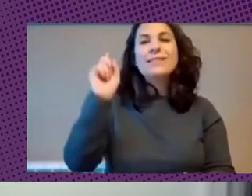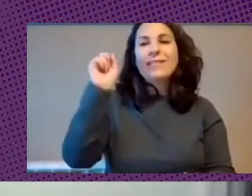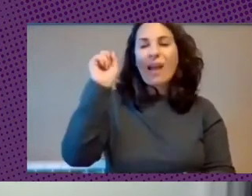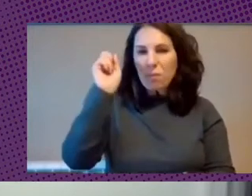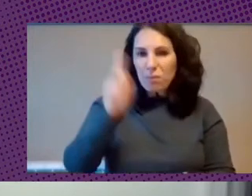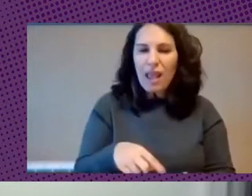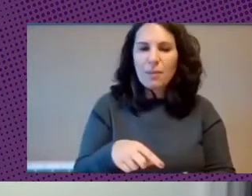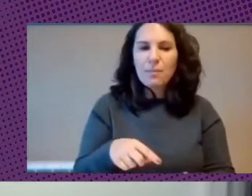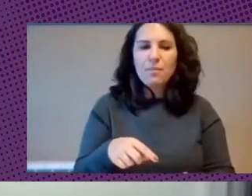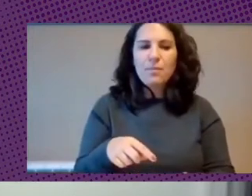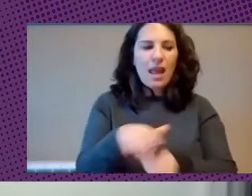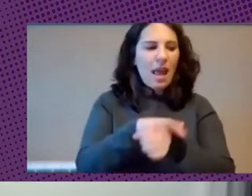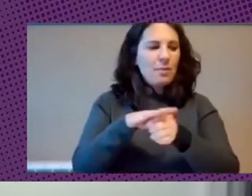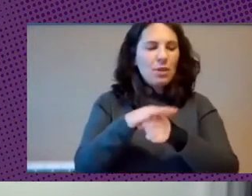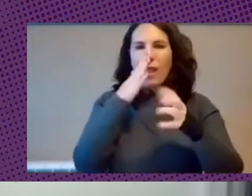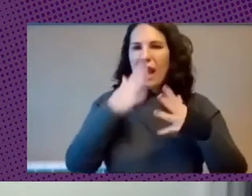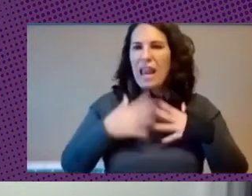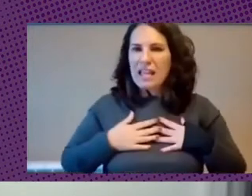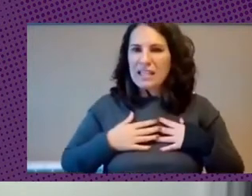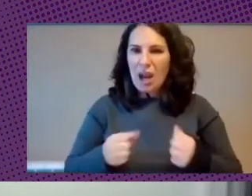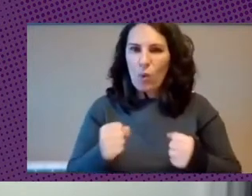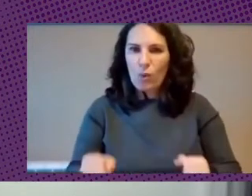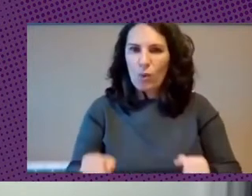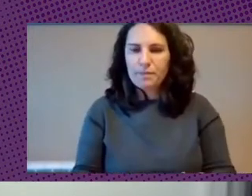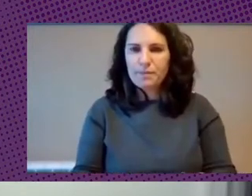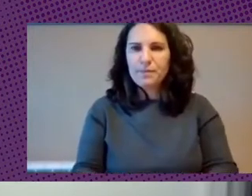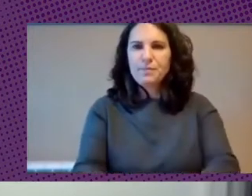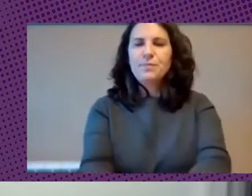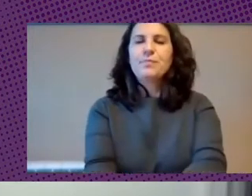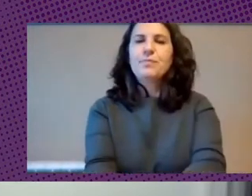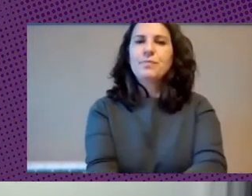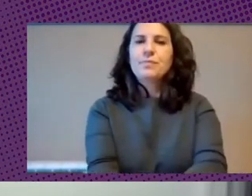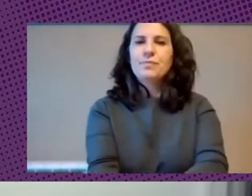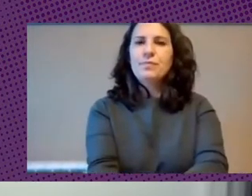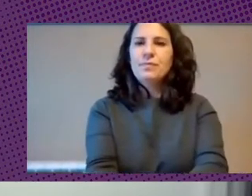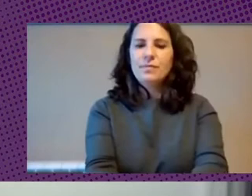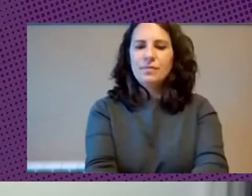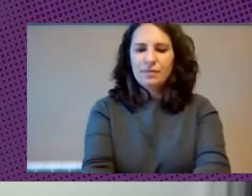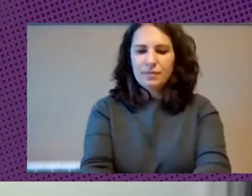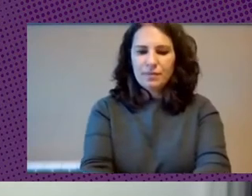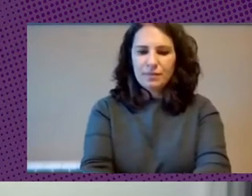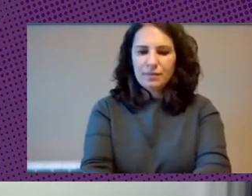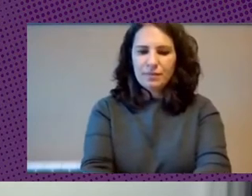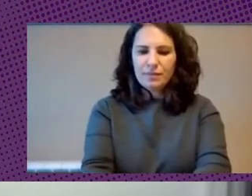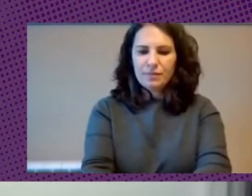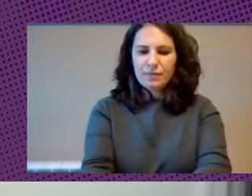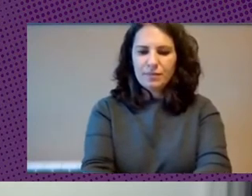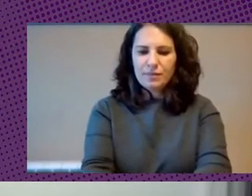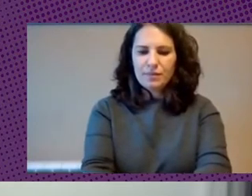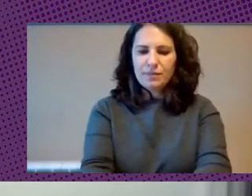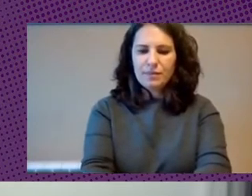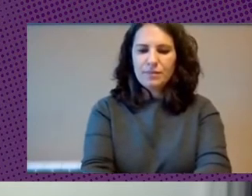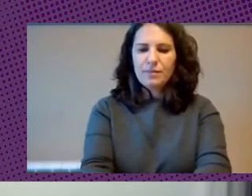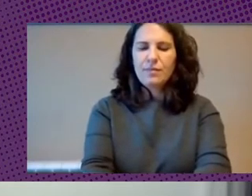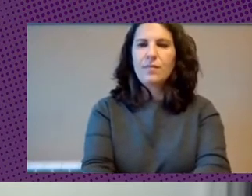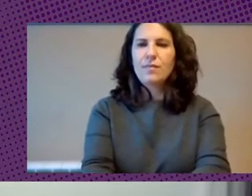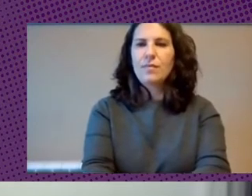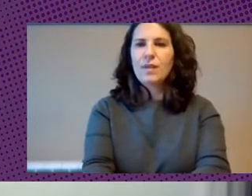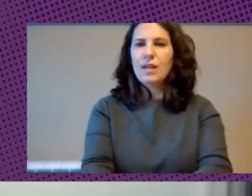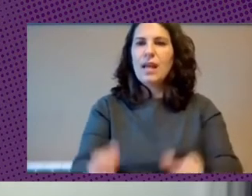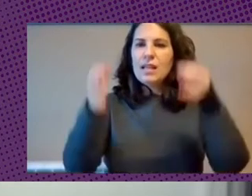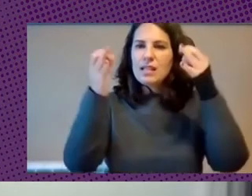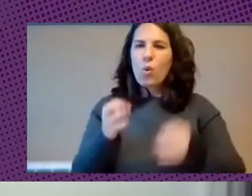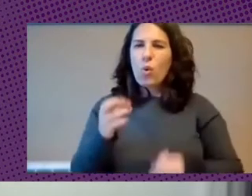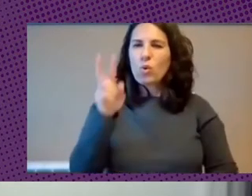morning. I'm sure you saw the article yesterday that Iderdrola and Telefónica will end up